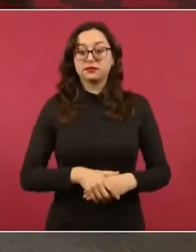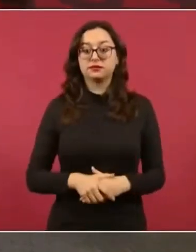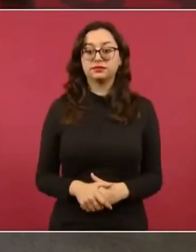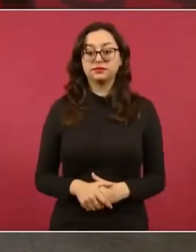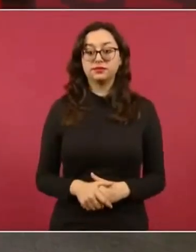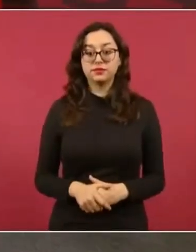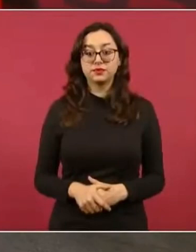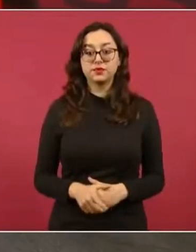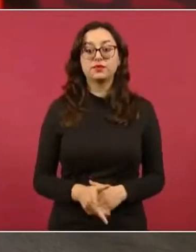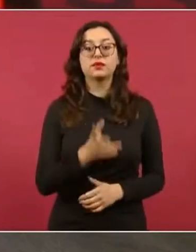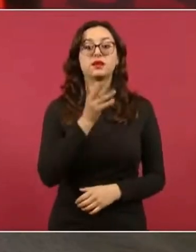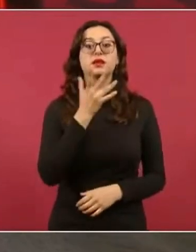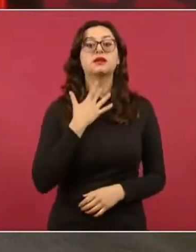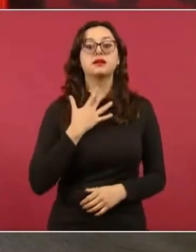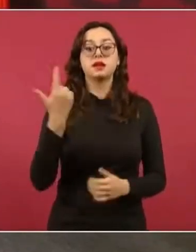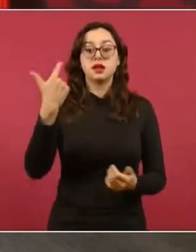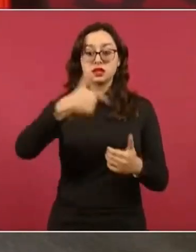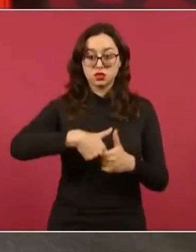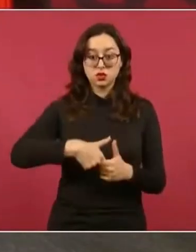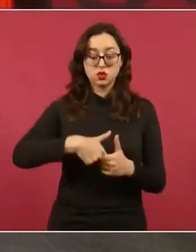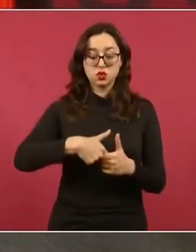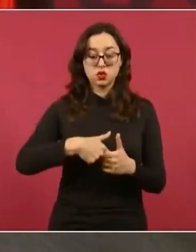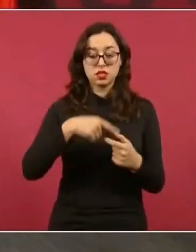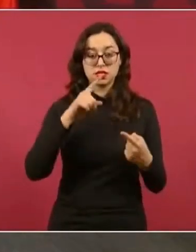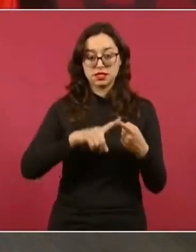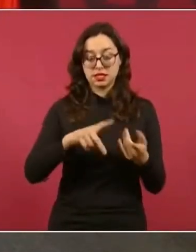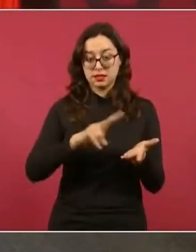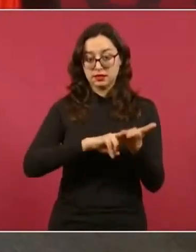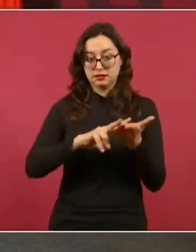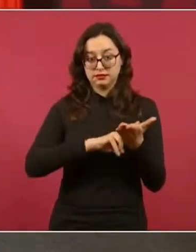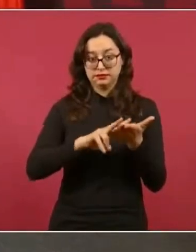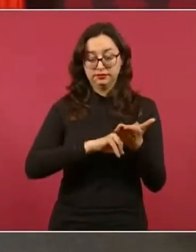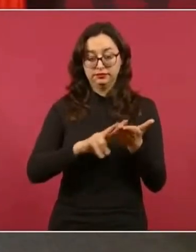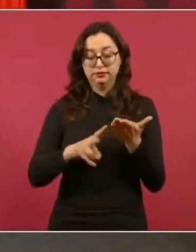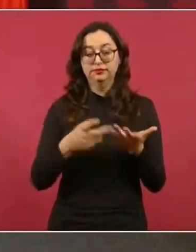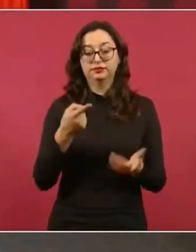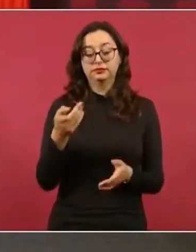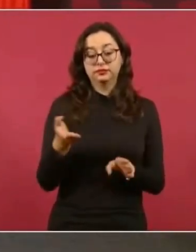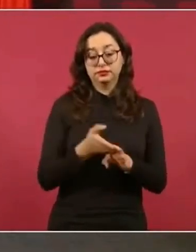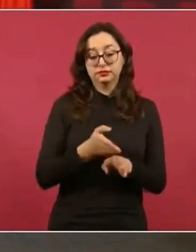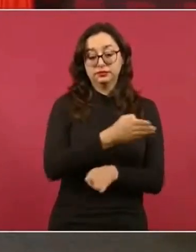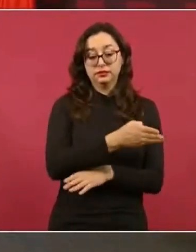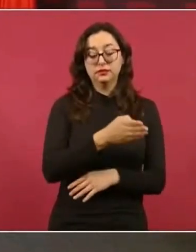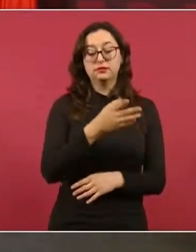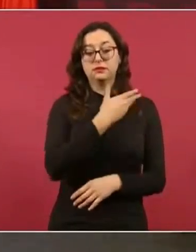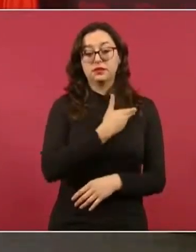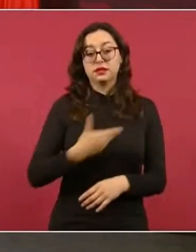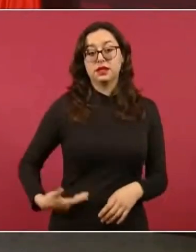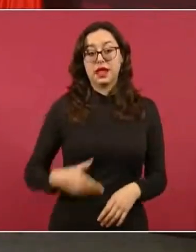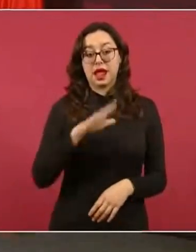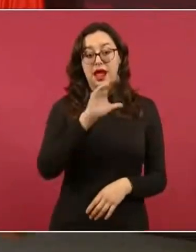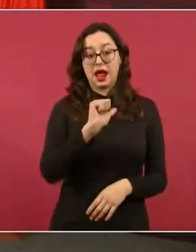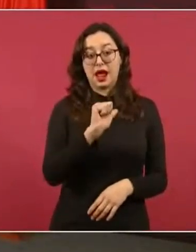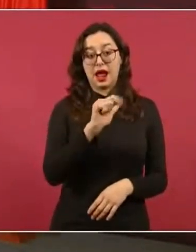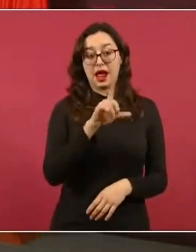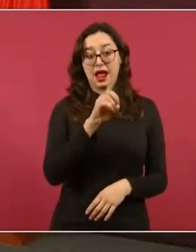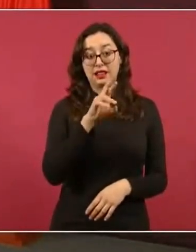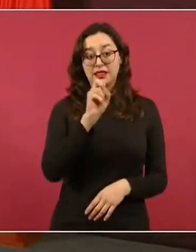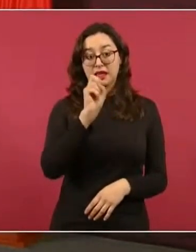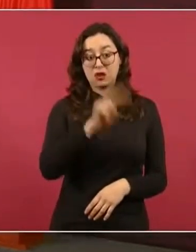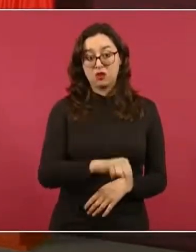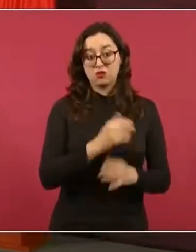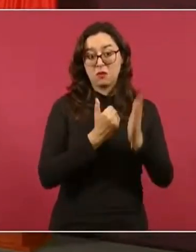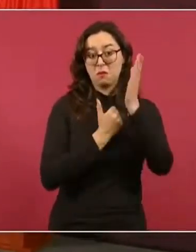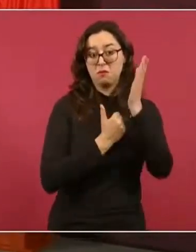gasolina magna, en el tiempo de Calderón, aumentó 22.9